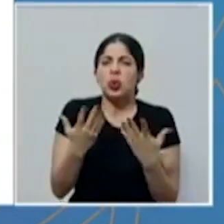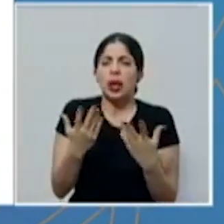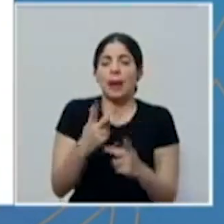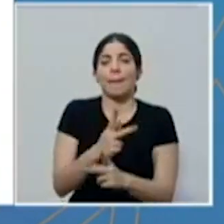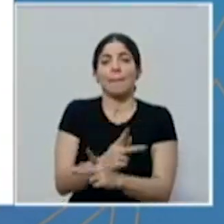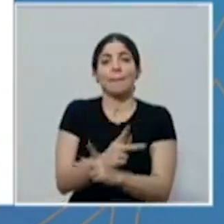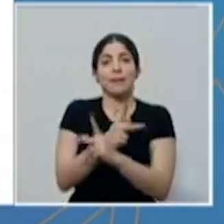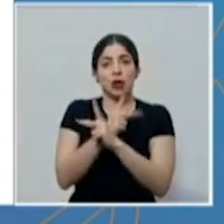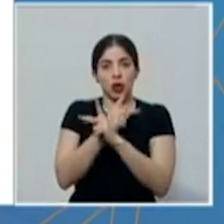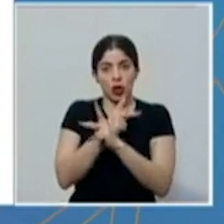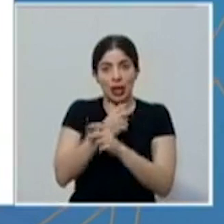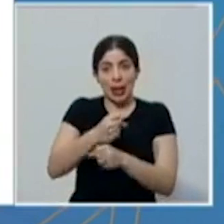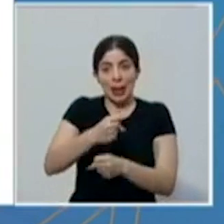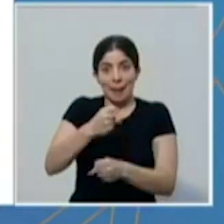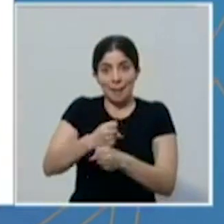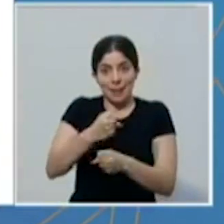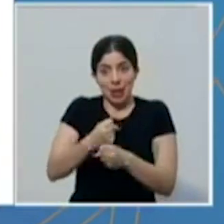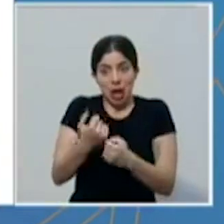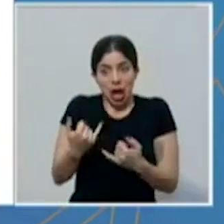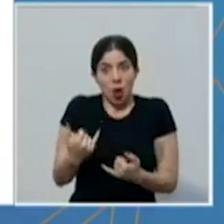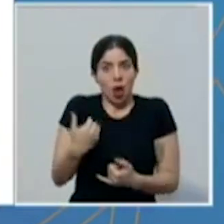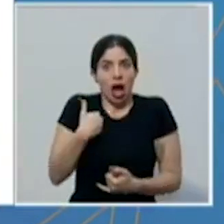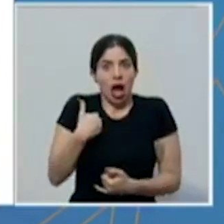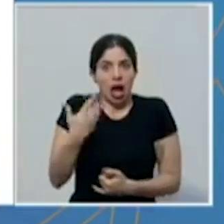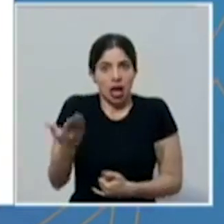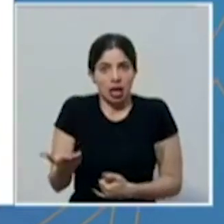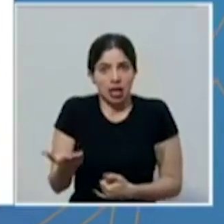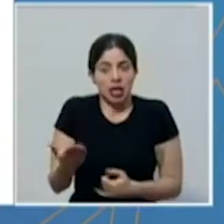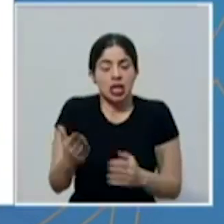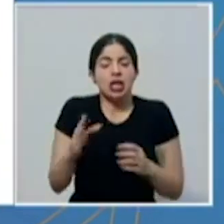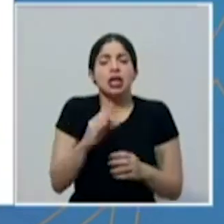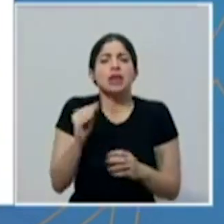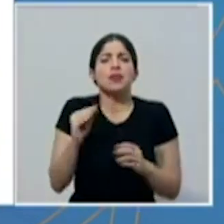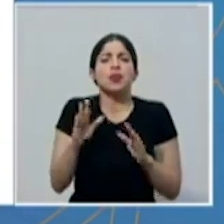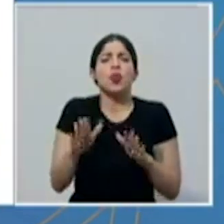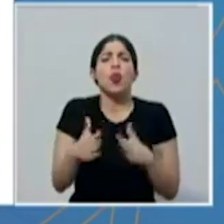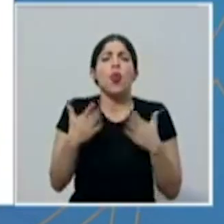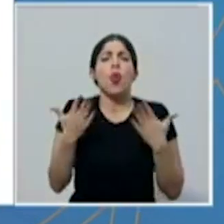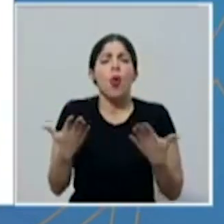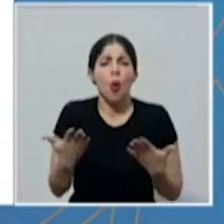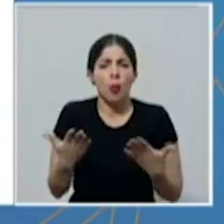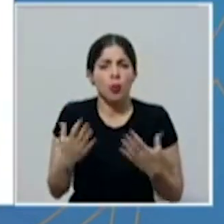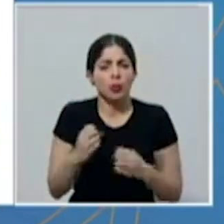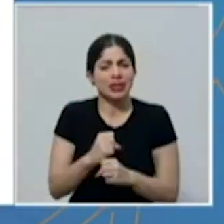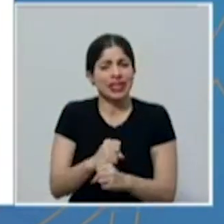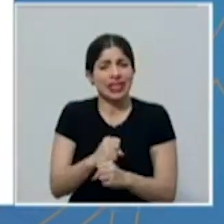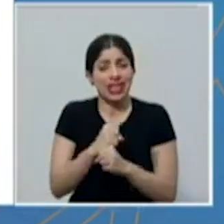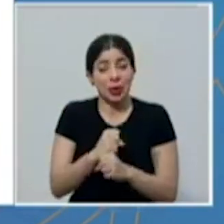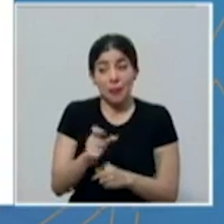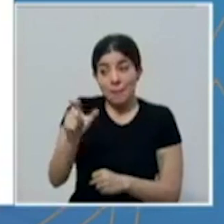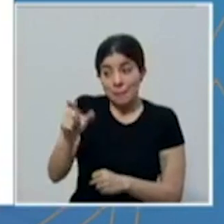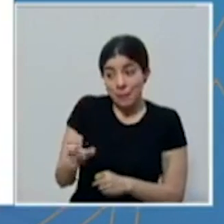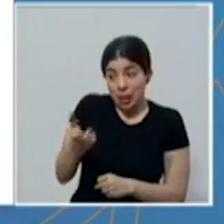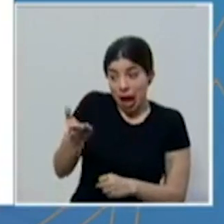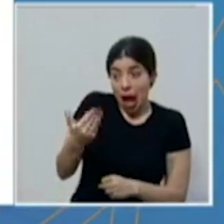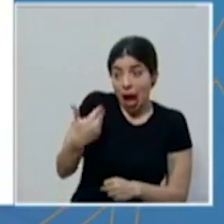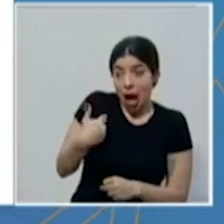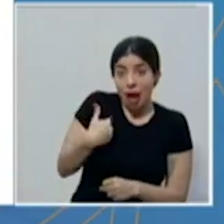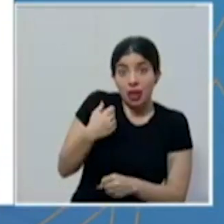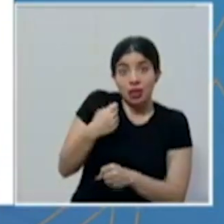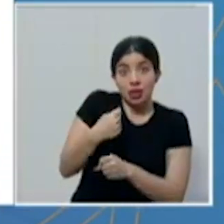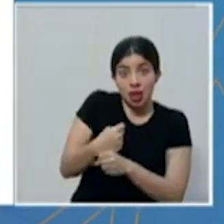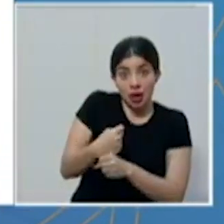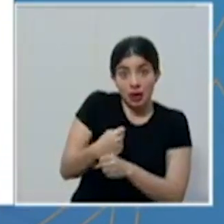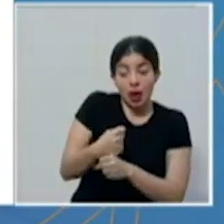los empleos que tenemos actualmente y cómo garantizar quien tiene empleo, si bien lo tiene, lo